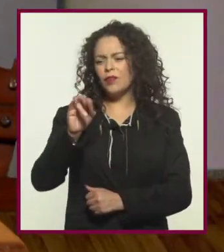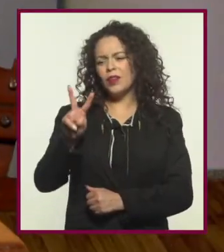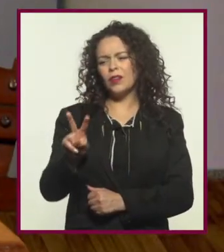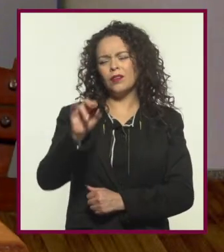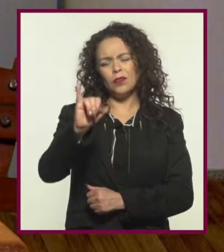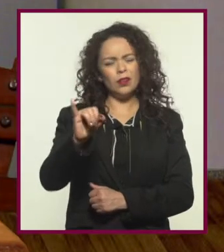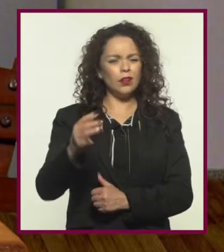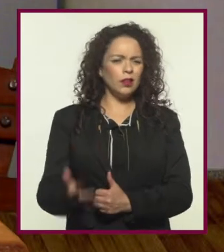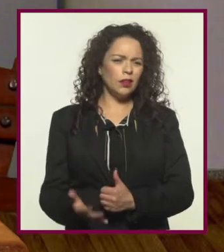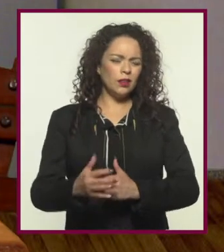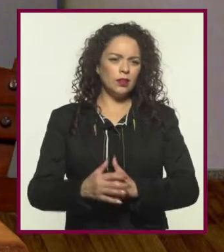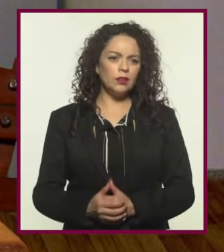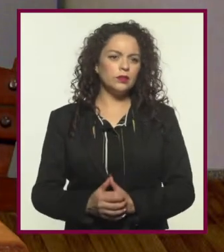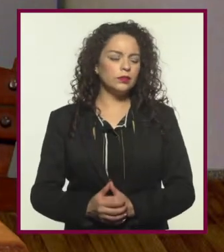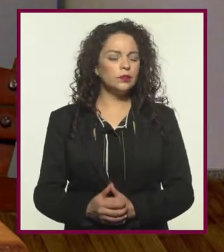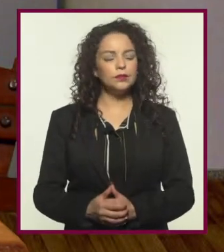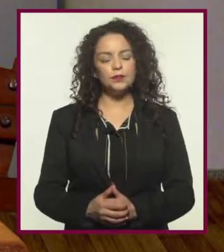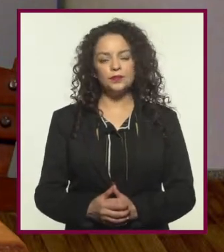B.B.